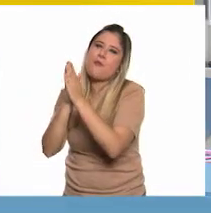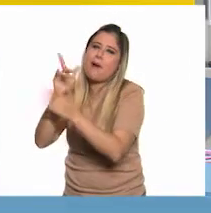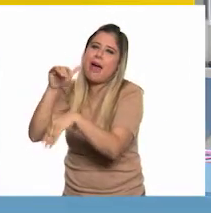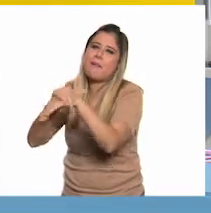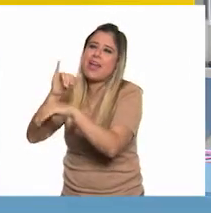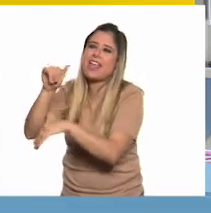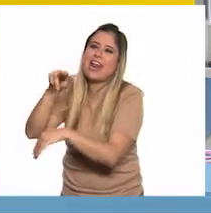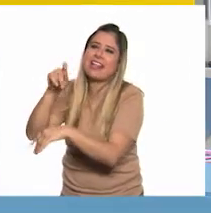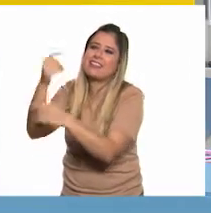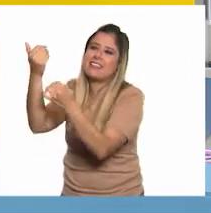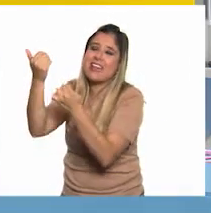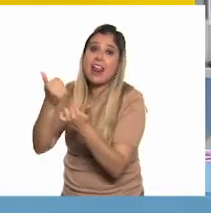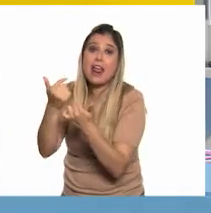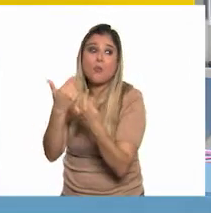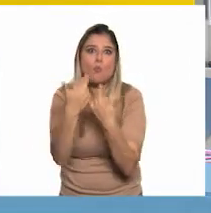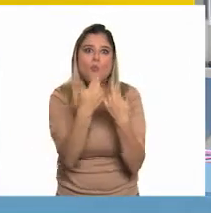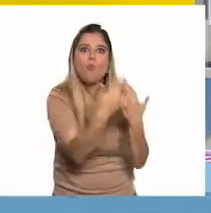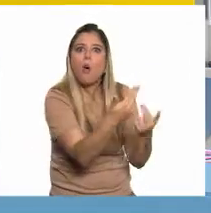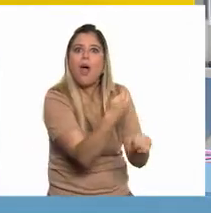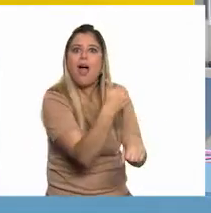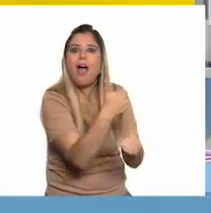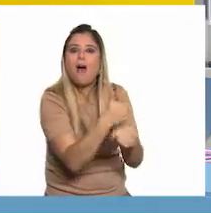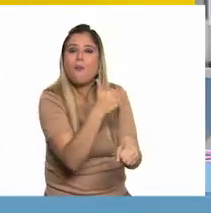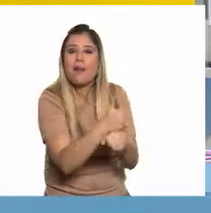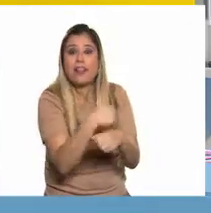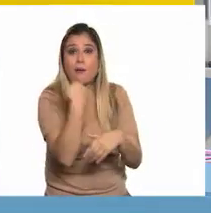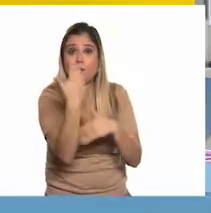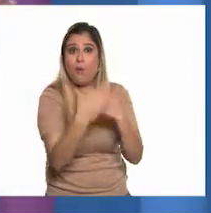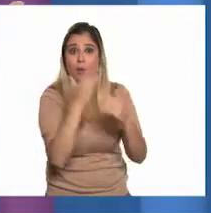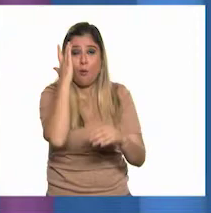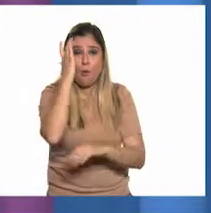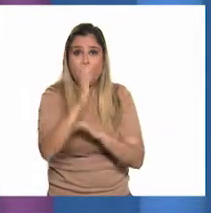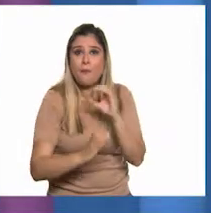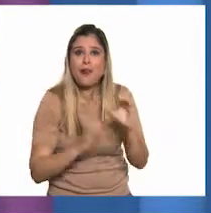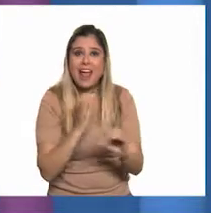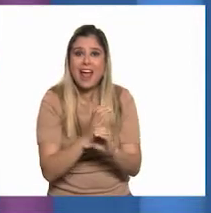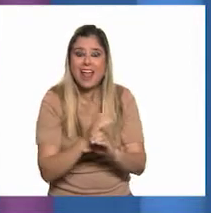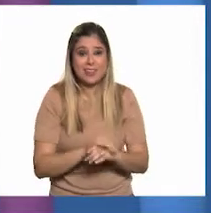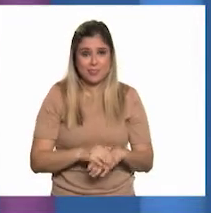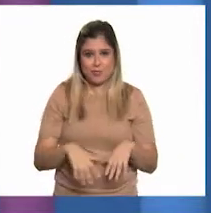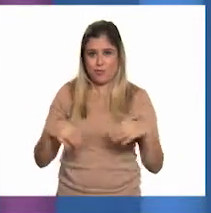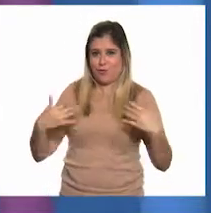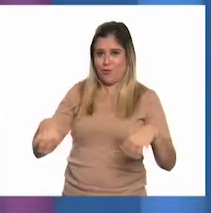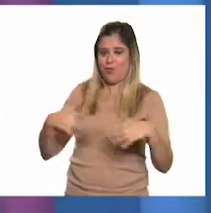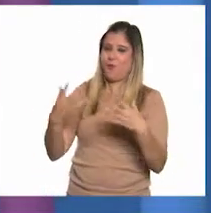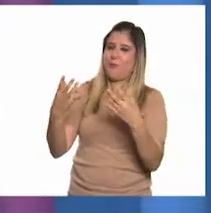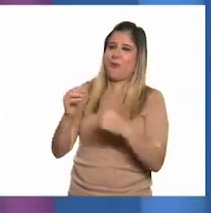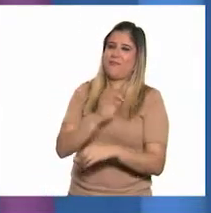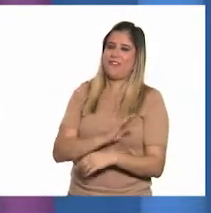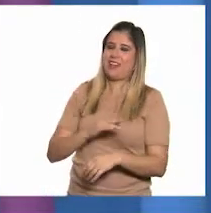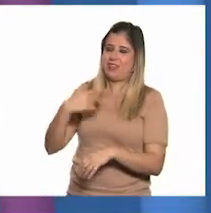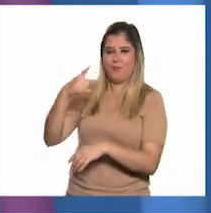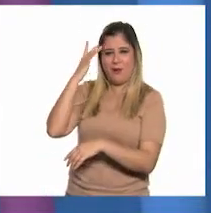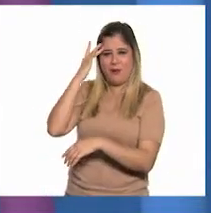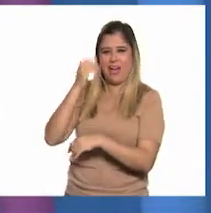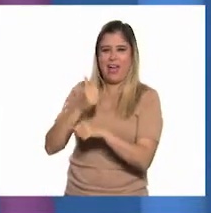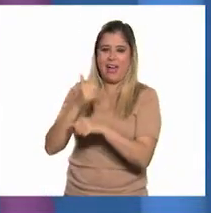Serán un regalo para mi abuelita, ya que va a ser su cumpleaños. ¡Oh, muchas felicidades para tu abuelita, Larisa!